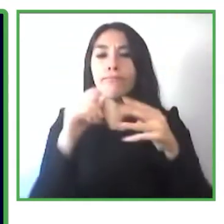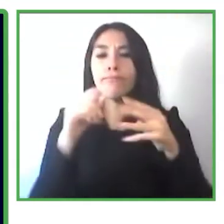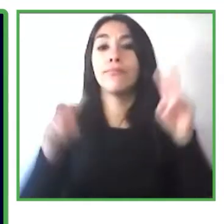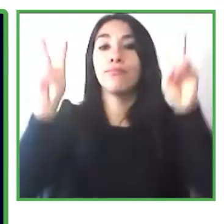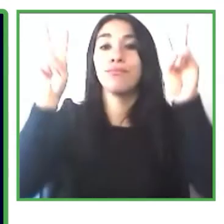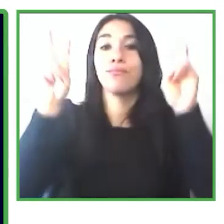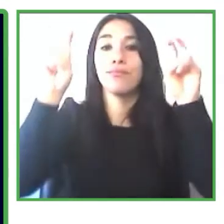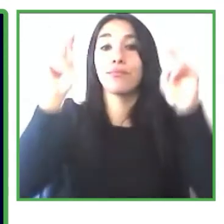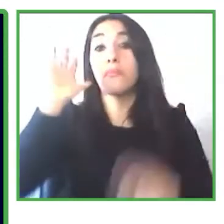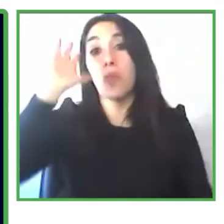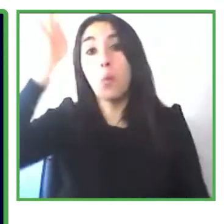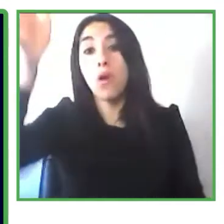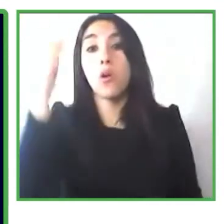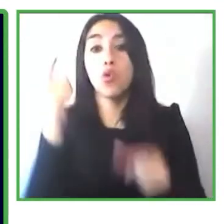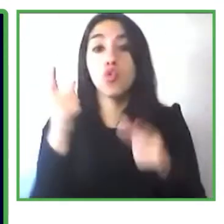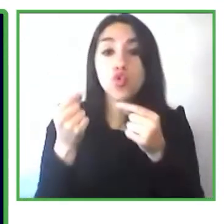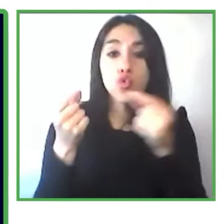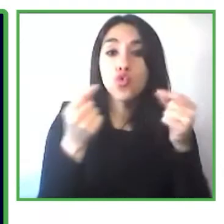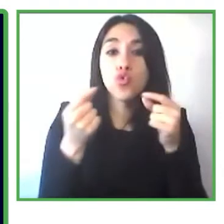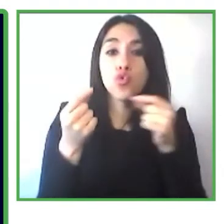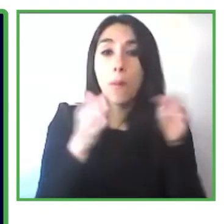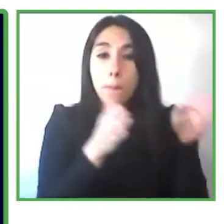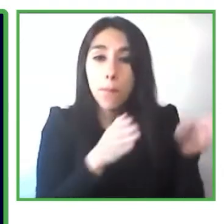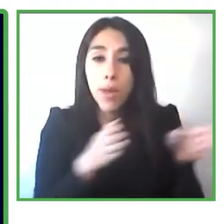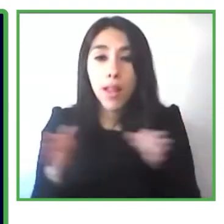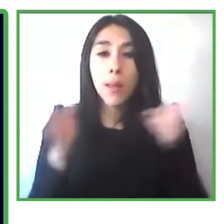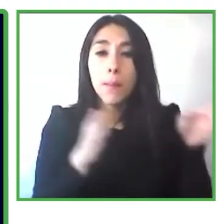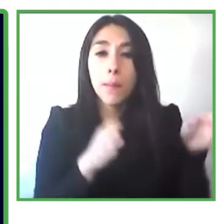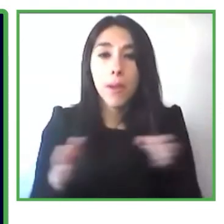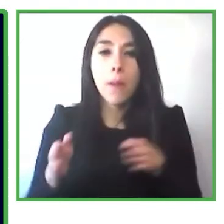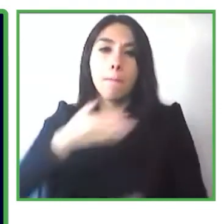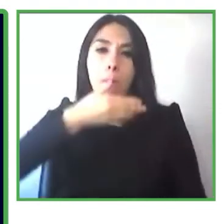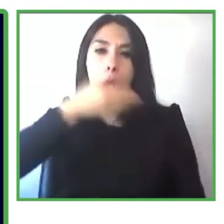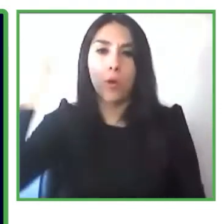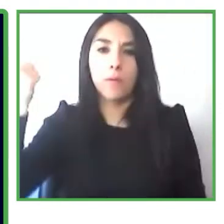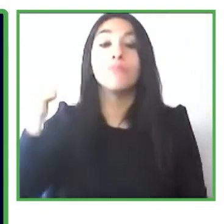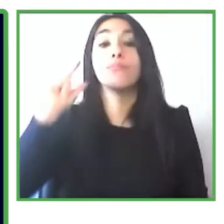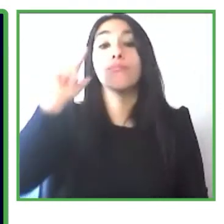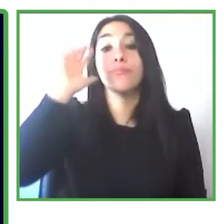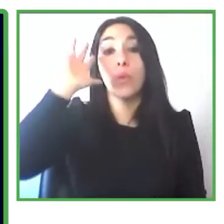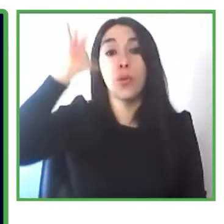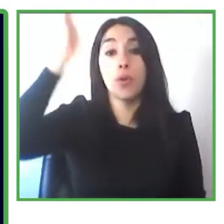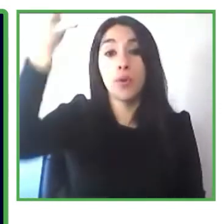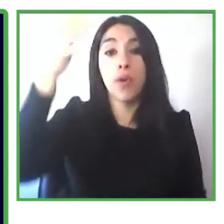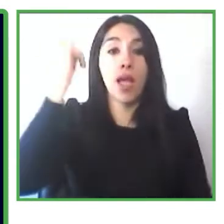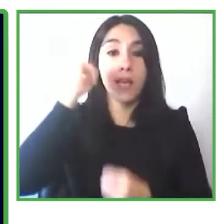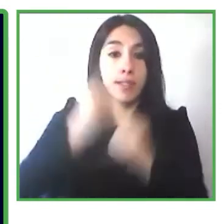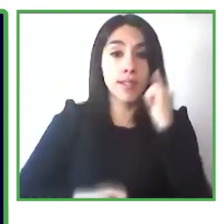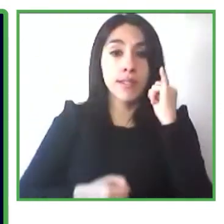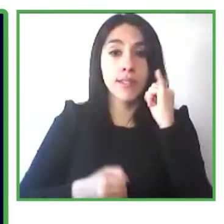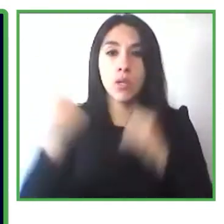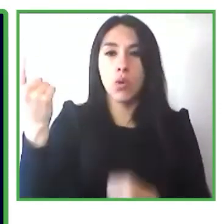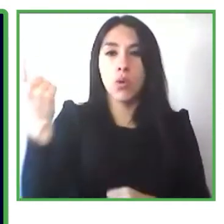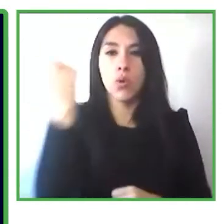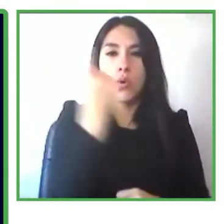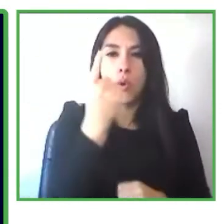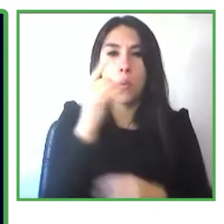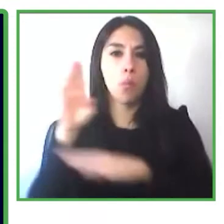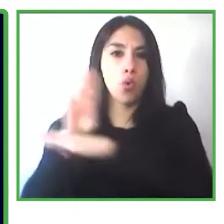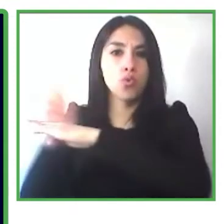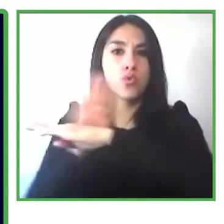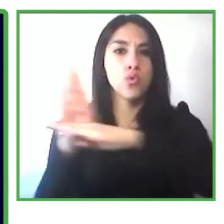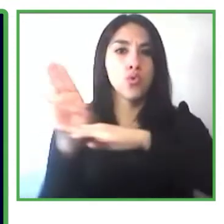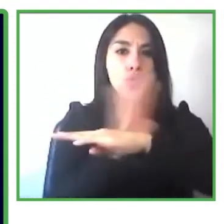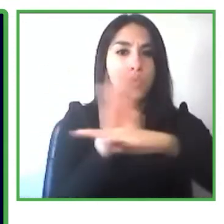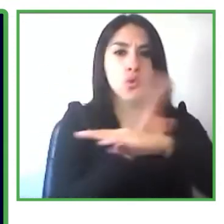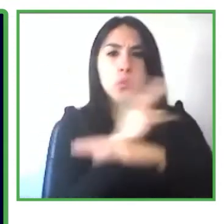Por último cada empresa podrá visibilizar sus avances y porcentaje del logro